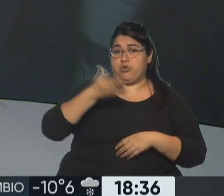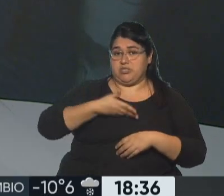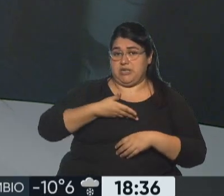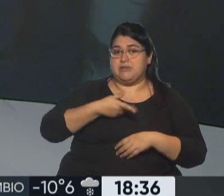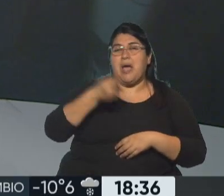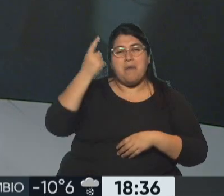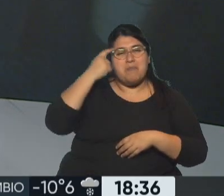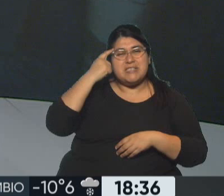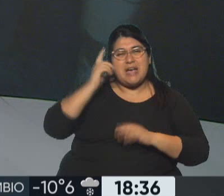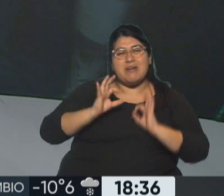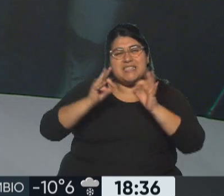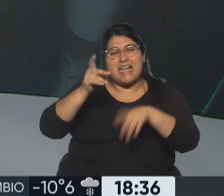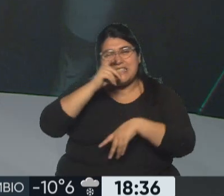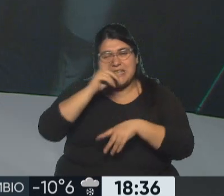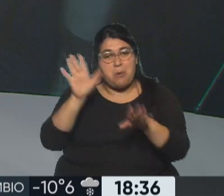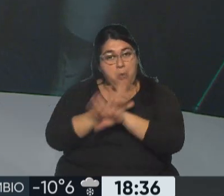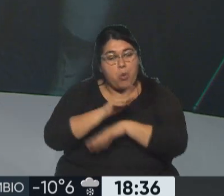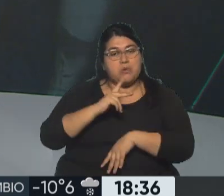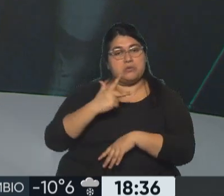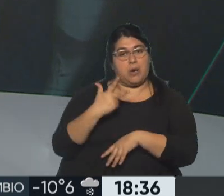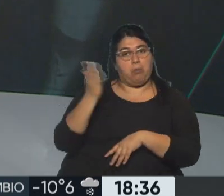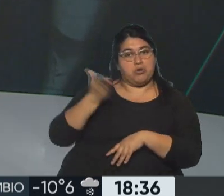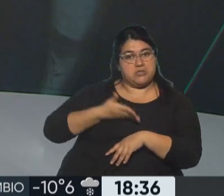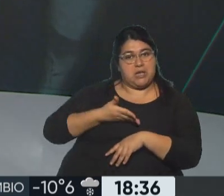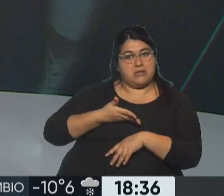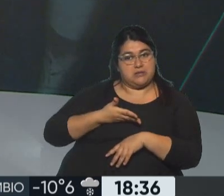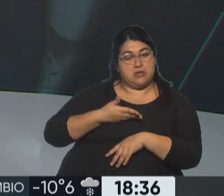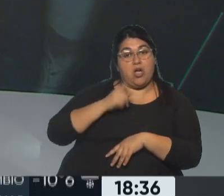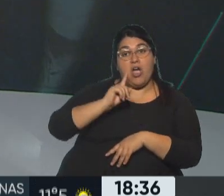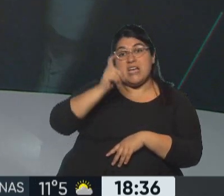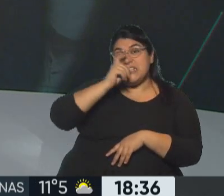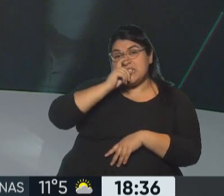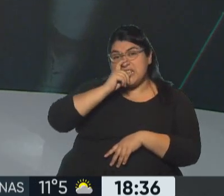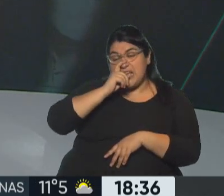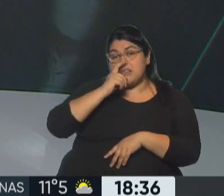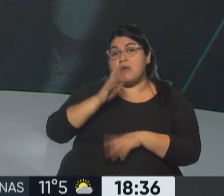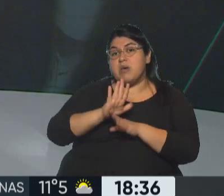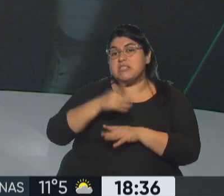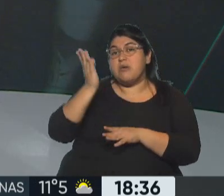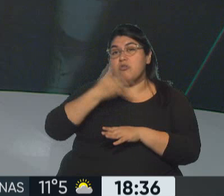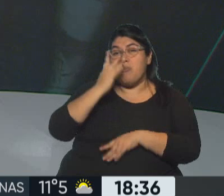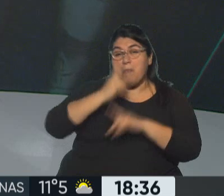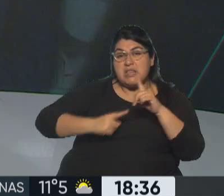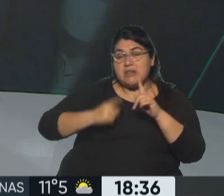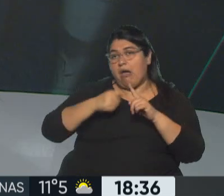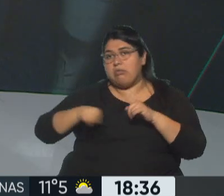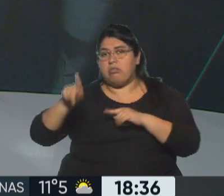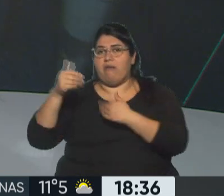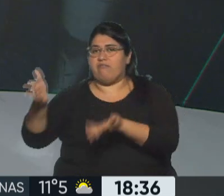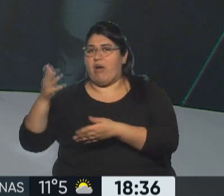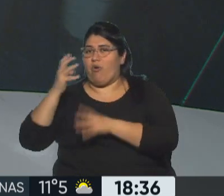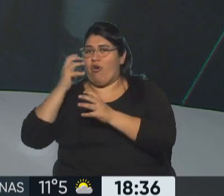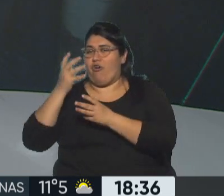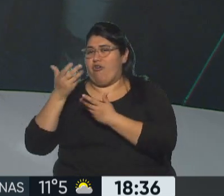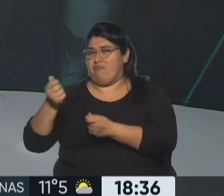alrededor de un 7%, y se cree que parte de ese porcentaje que no sacó fue a Bolsonaro. Es decir, que parte de este electorado de Ciro Gómez, que había